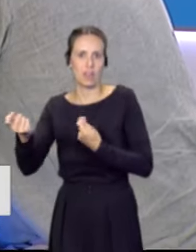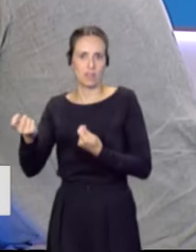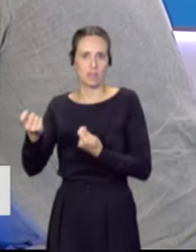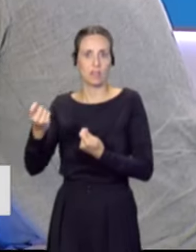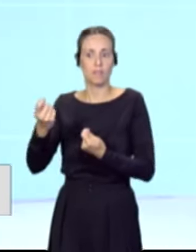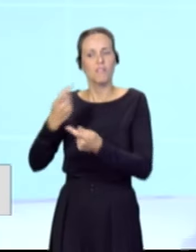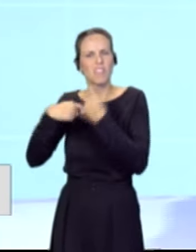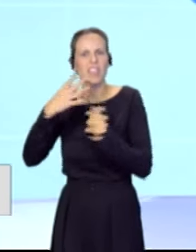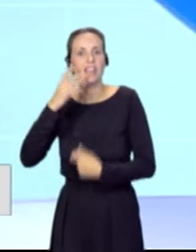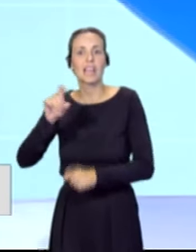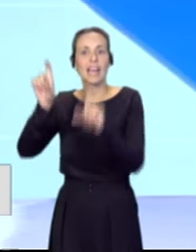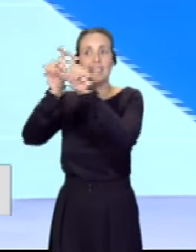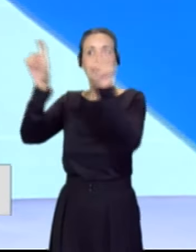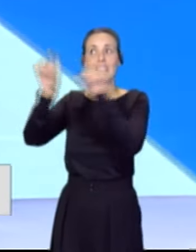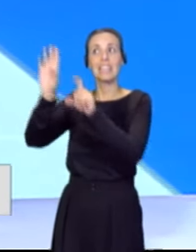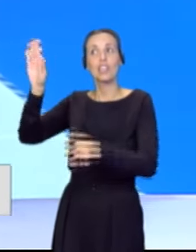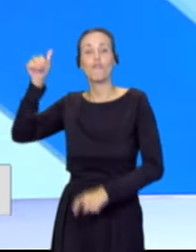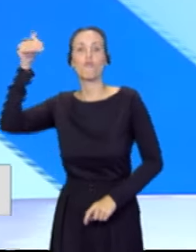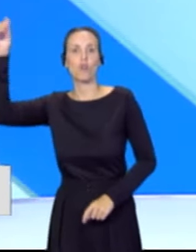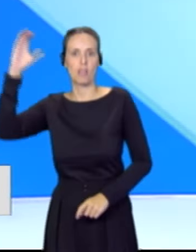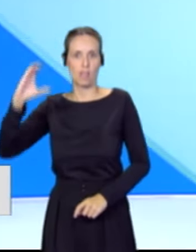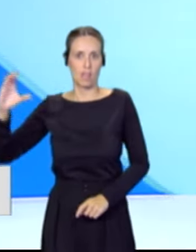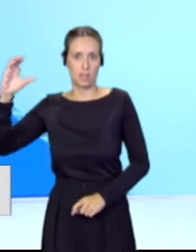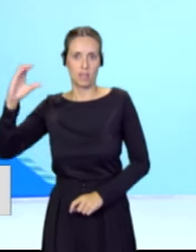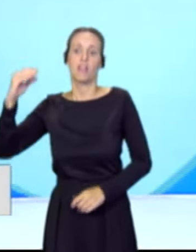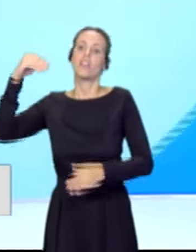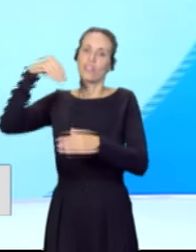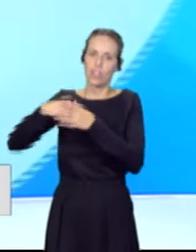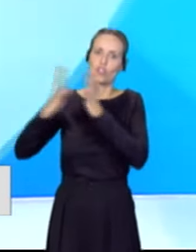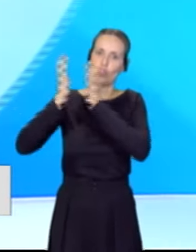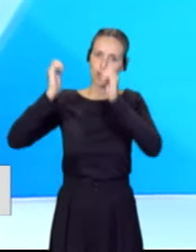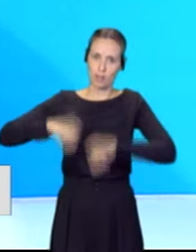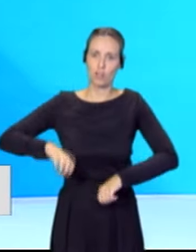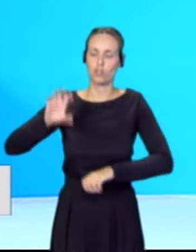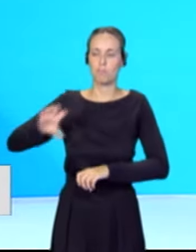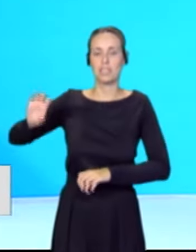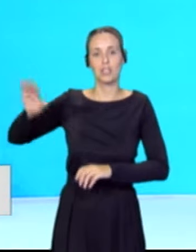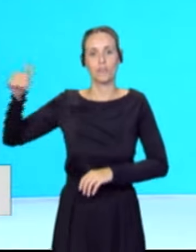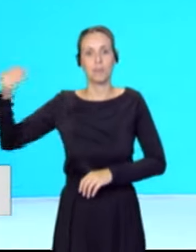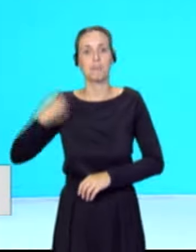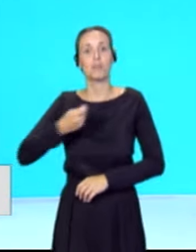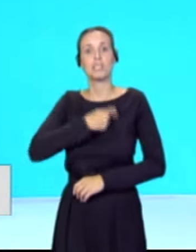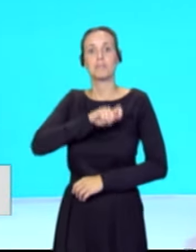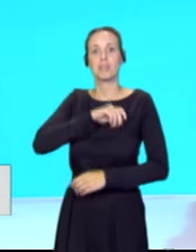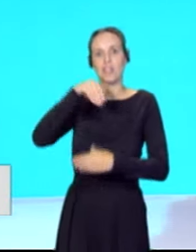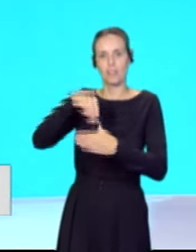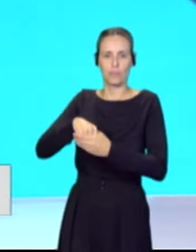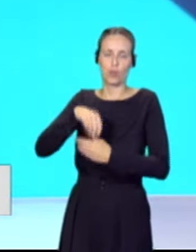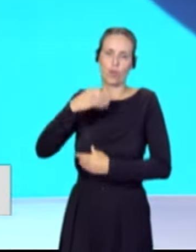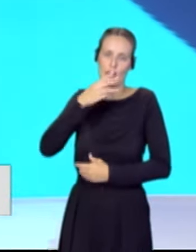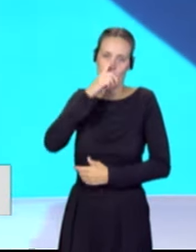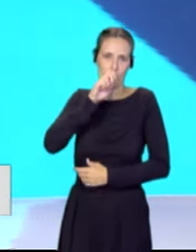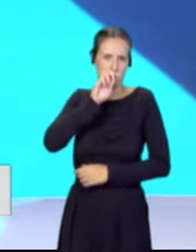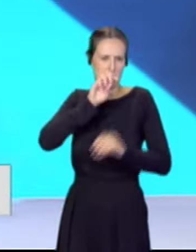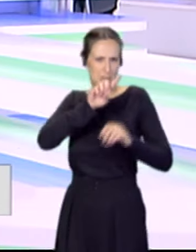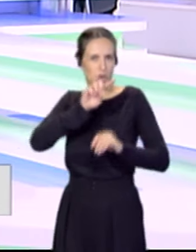de ciencia extranjera que al mismo tiempo se incorporan a los tratados internacionales que tiene España desde el año 1970. Para que podamos entenderlo,